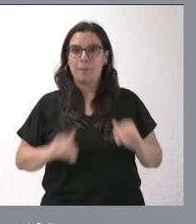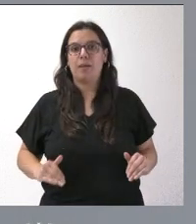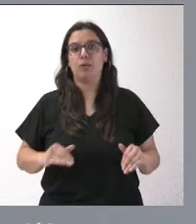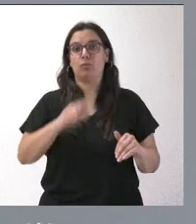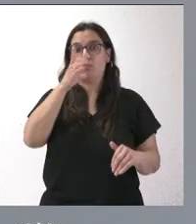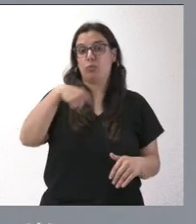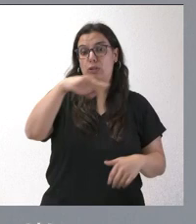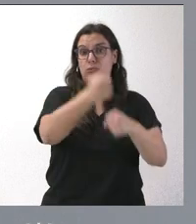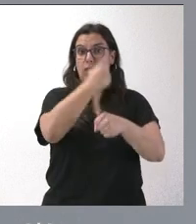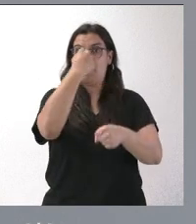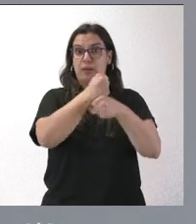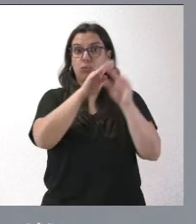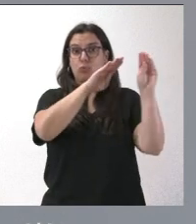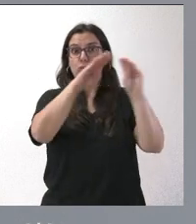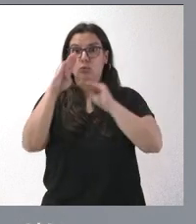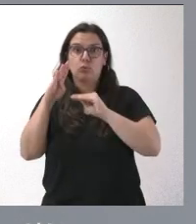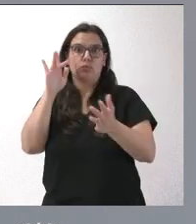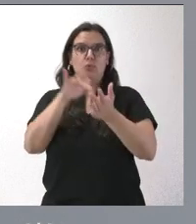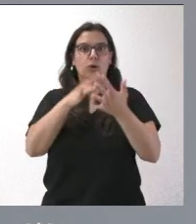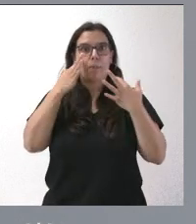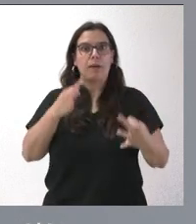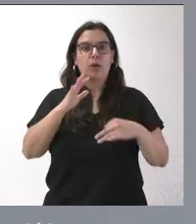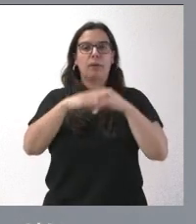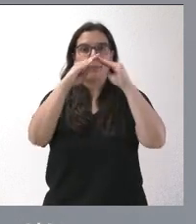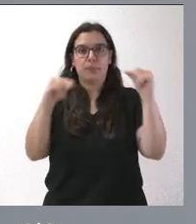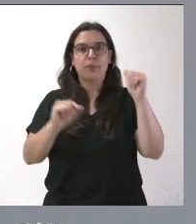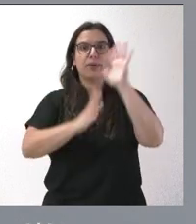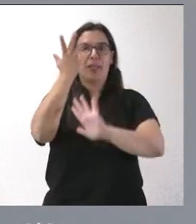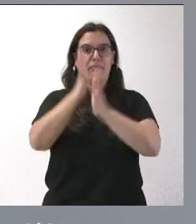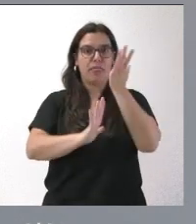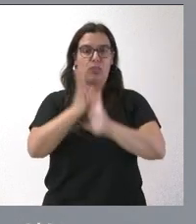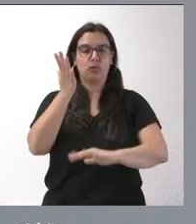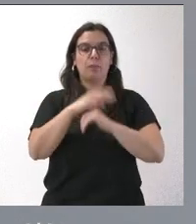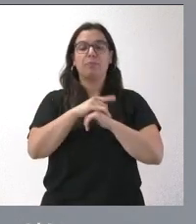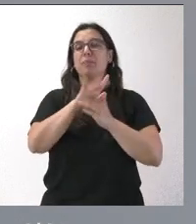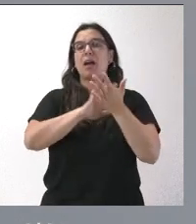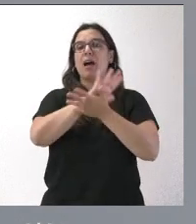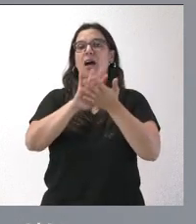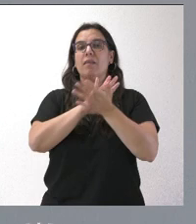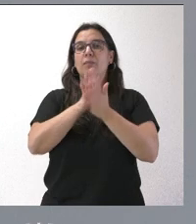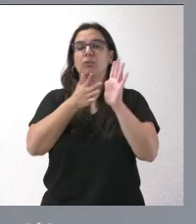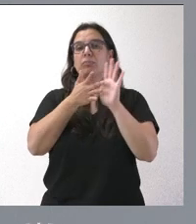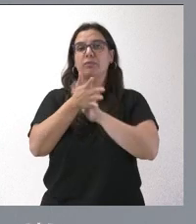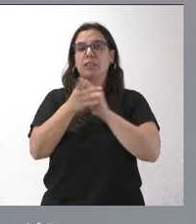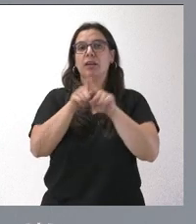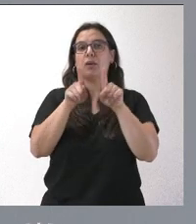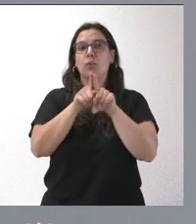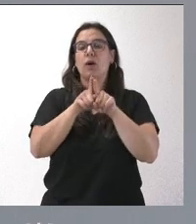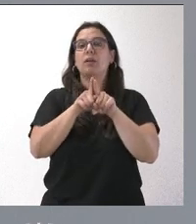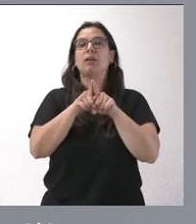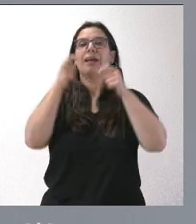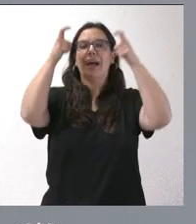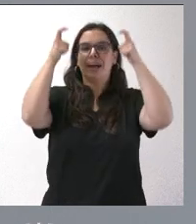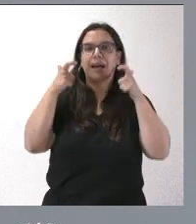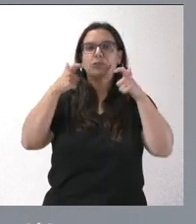expuestos los trabajadores en materia de extinción de incendios forestales. Estamos hablando de 18 lotes que incluyen cascos,